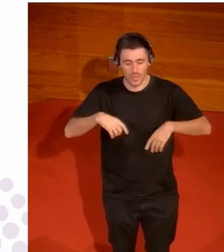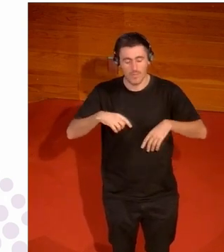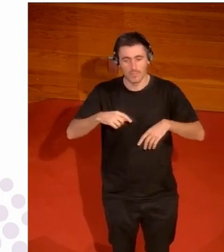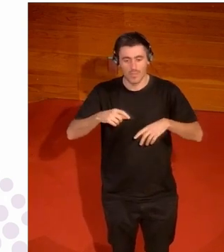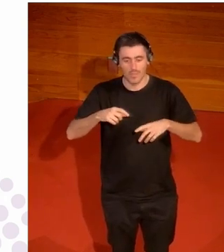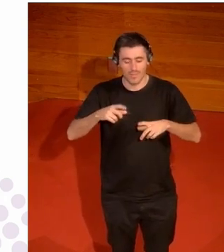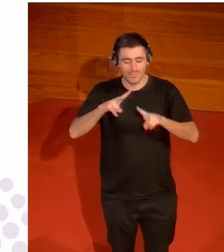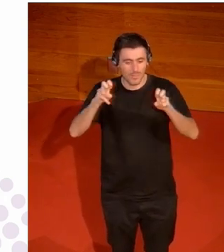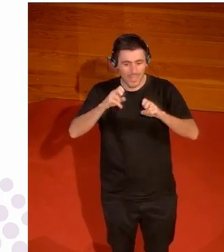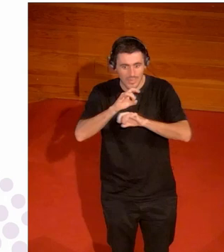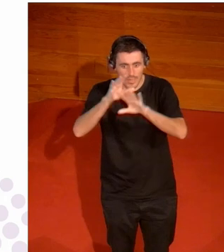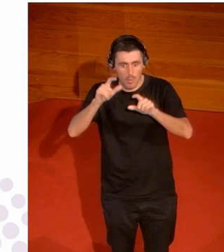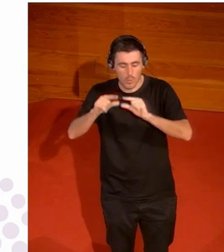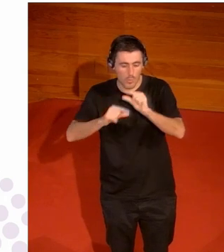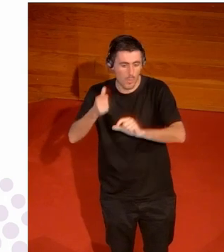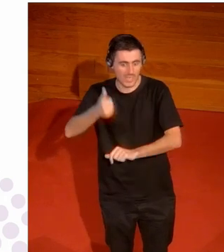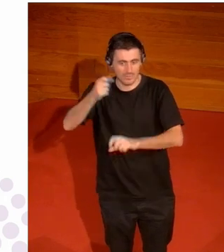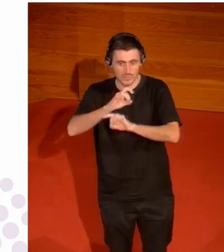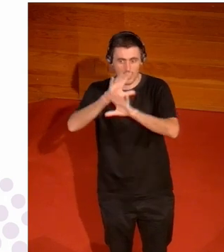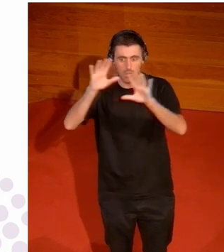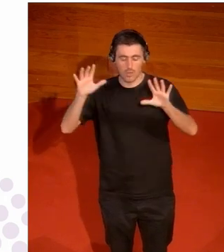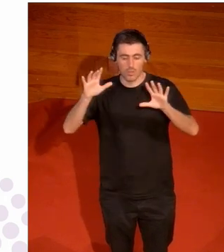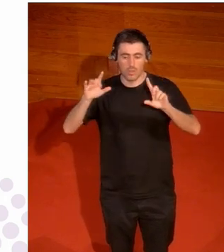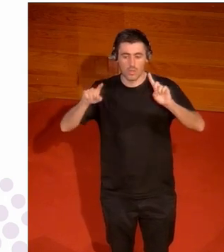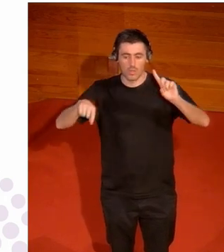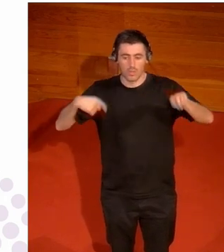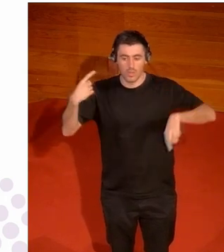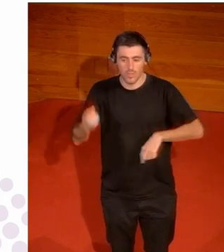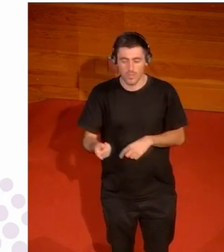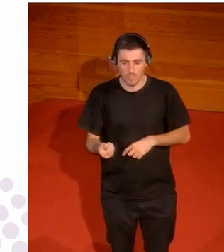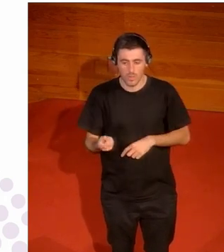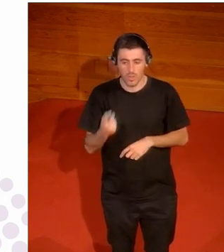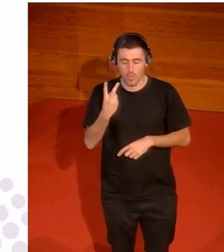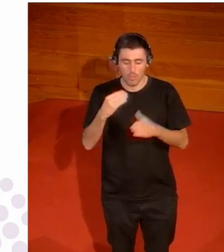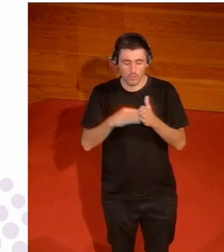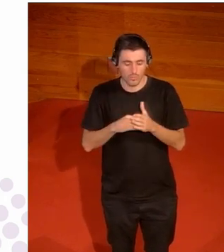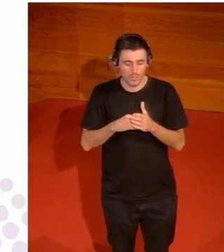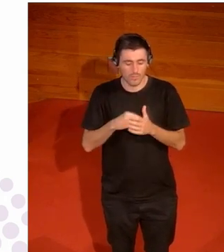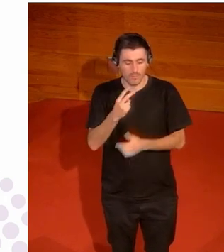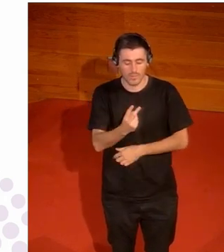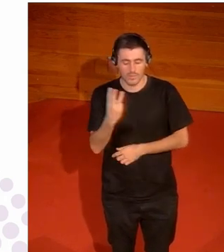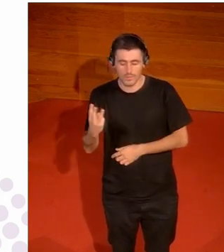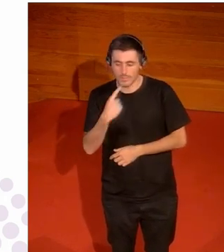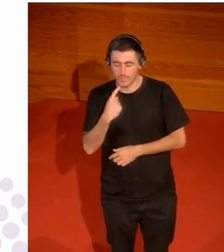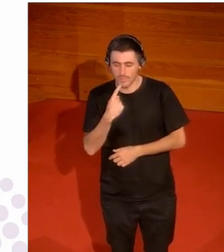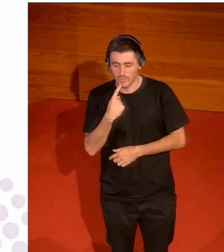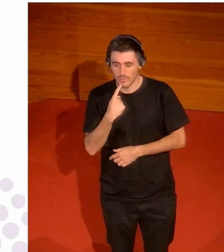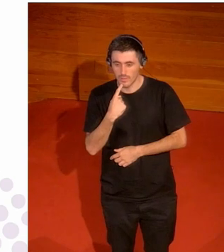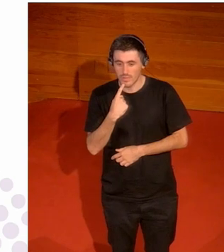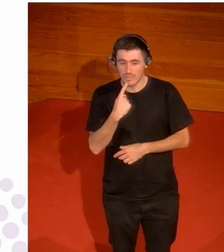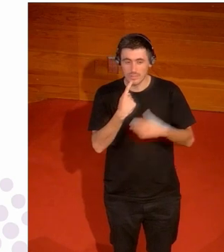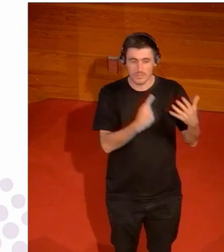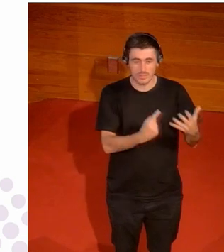claras en 2021 dice es que son 66 deportes entre olímpicos y no olímpicos yo creo que cada